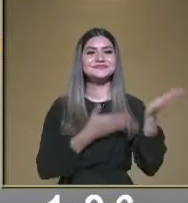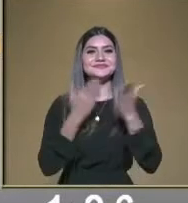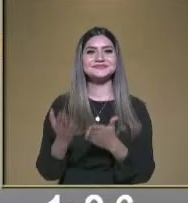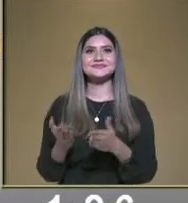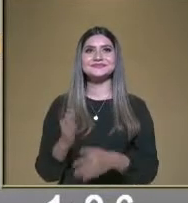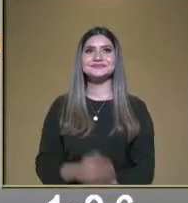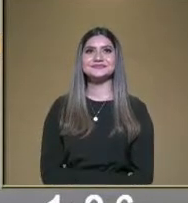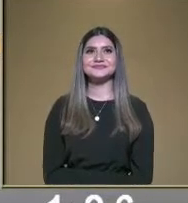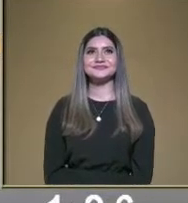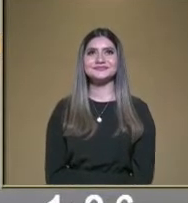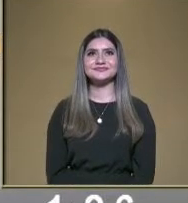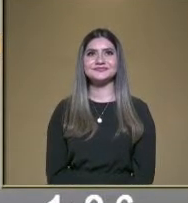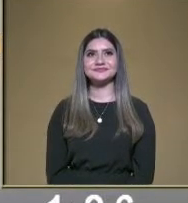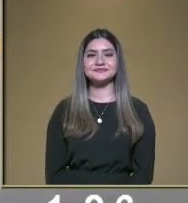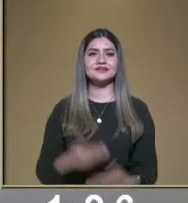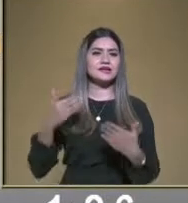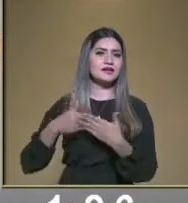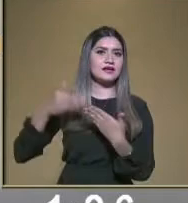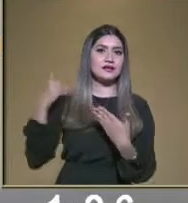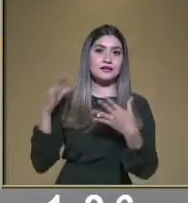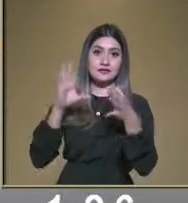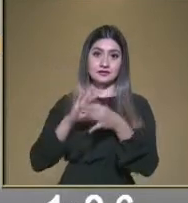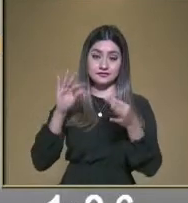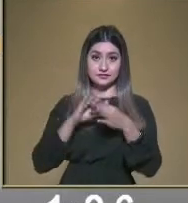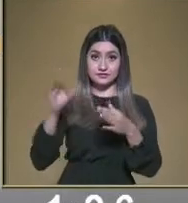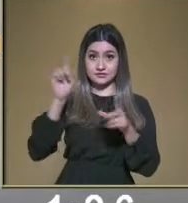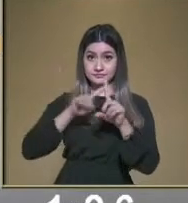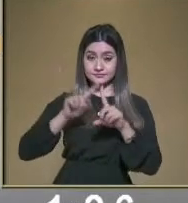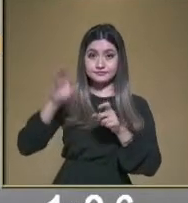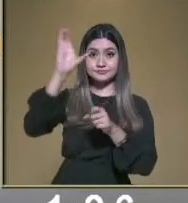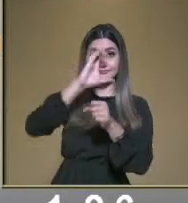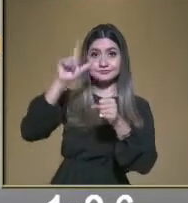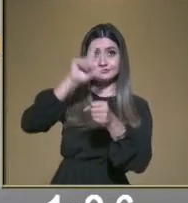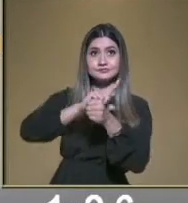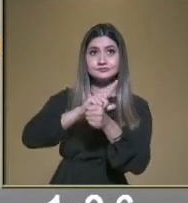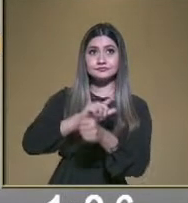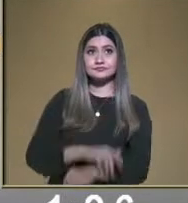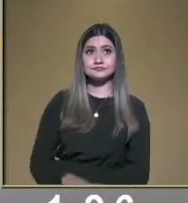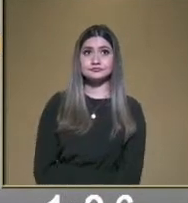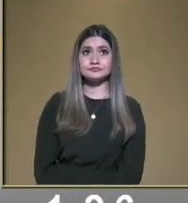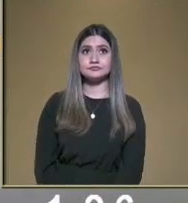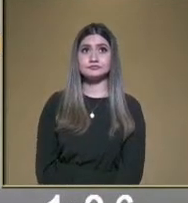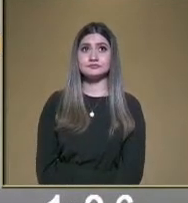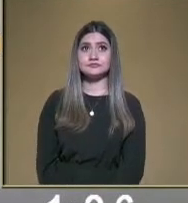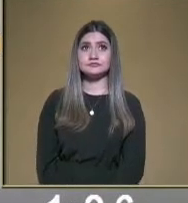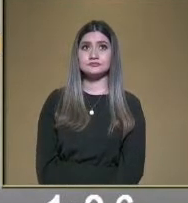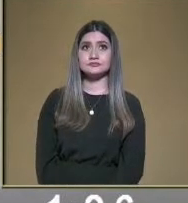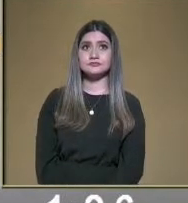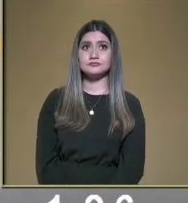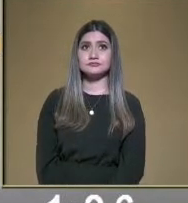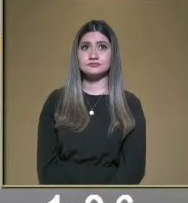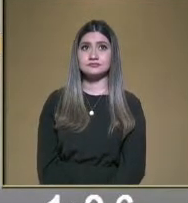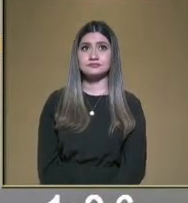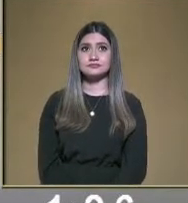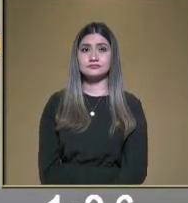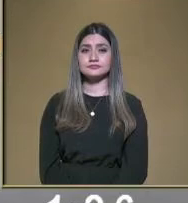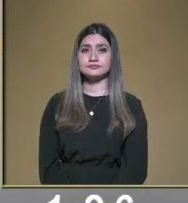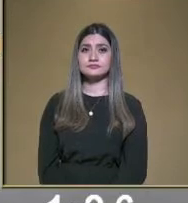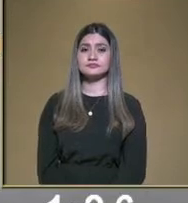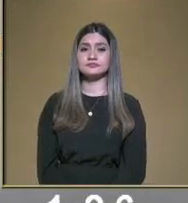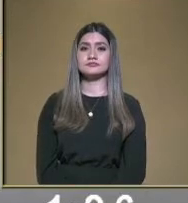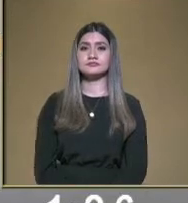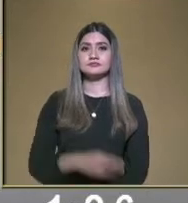ya el maestro Rosalino mencionó ahí, este, vamos a... Pero... ¿Está bien, no? Ah, va, el huasteco.